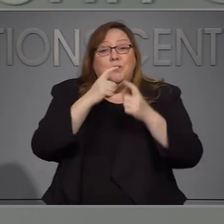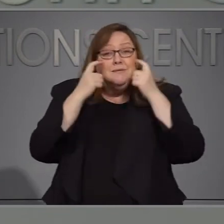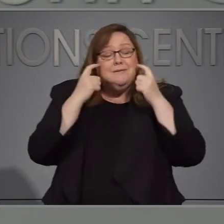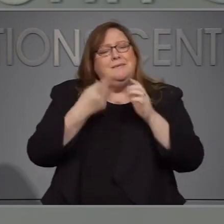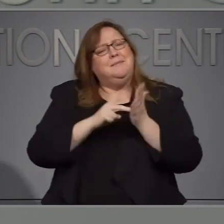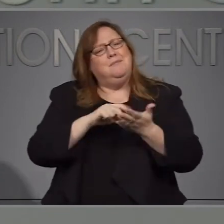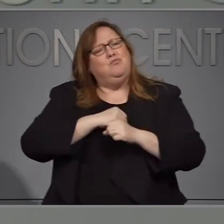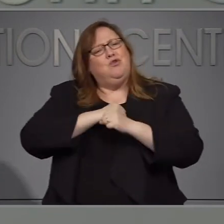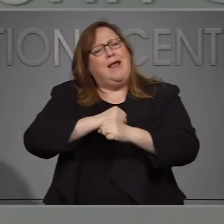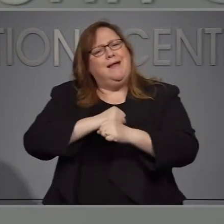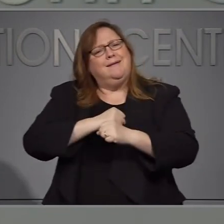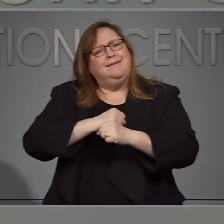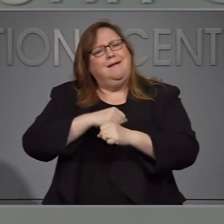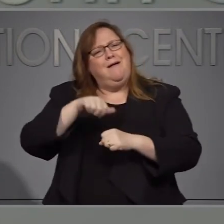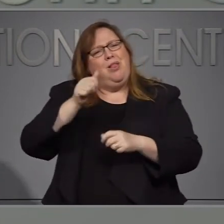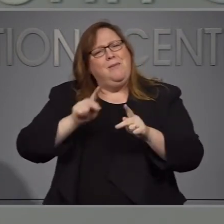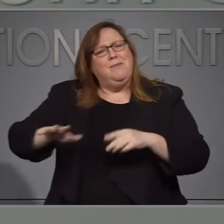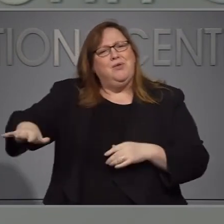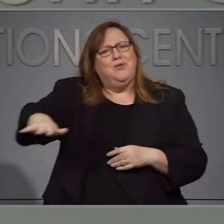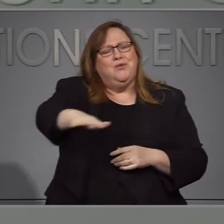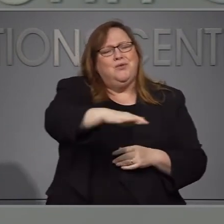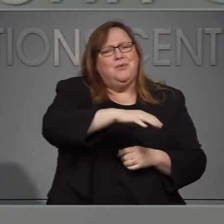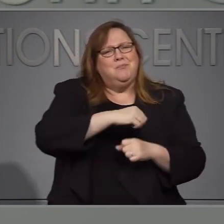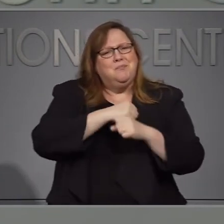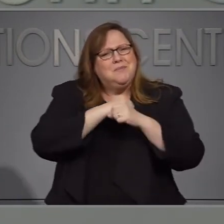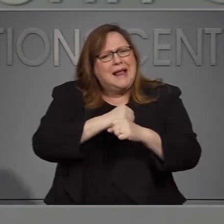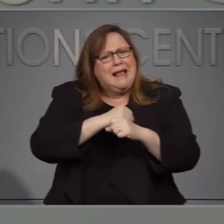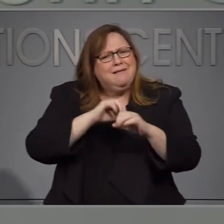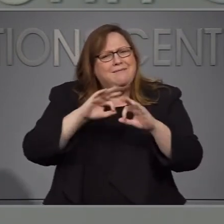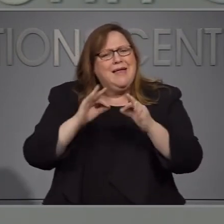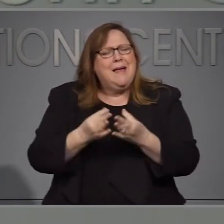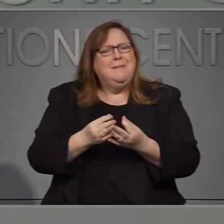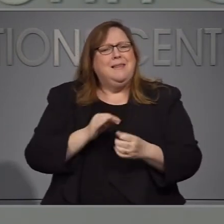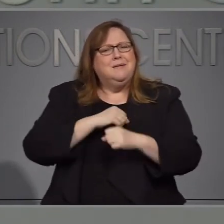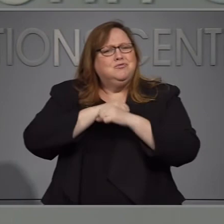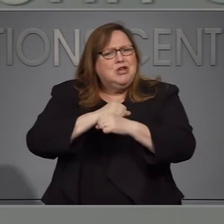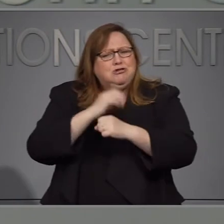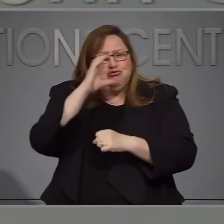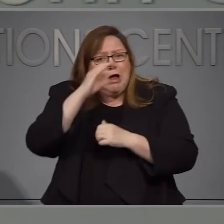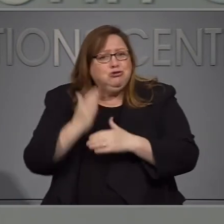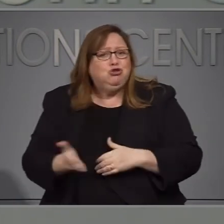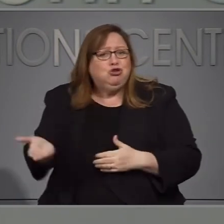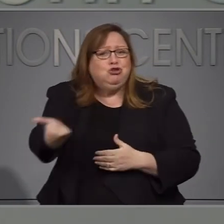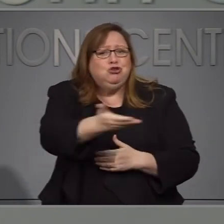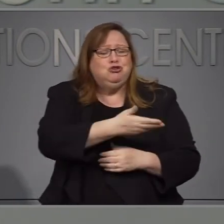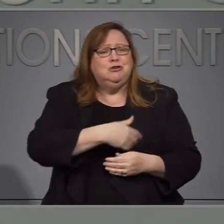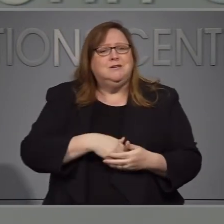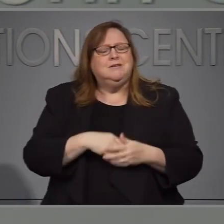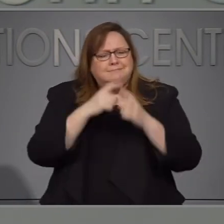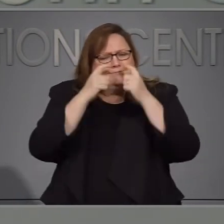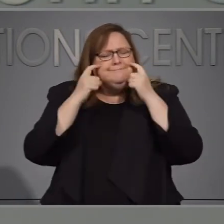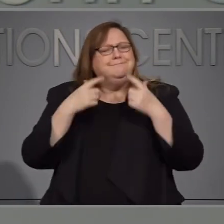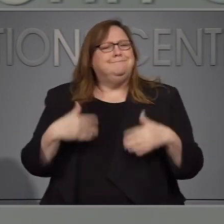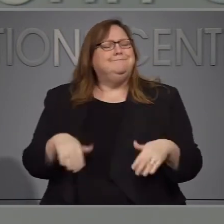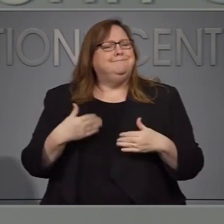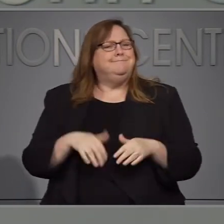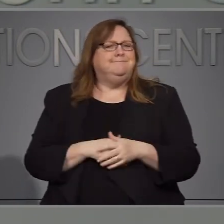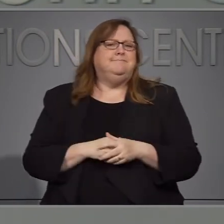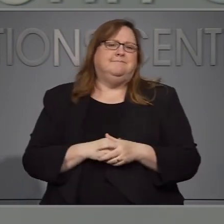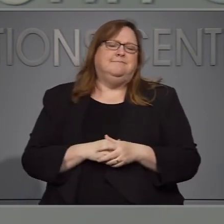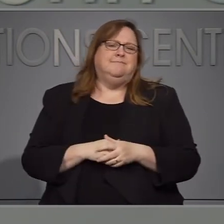usar un cubrebocas es proteger a los que te rodean a la familia y a a la ex gente. Extraña.